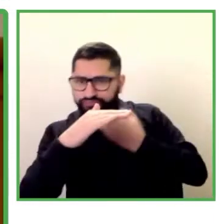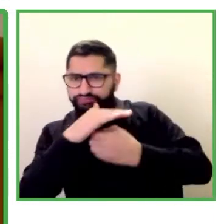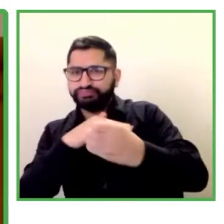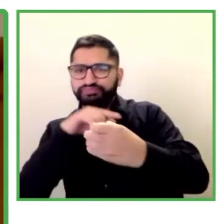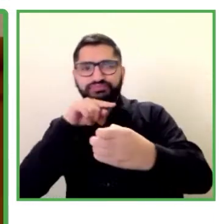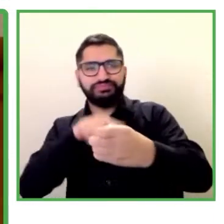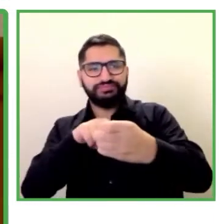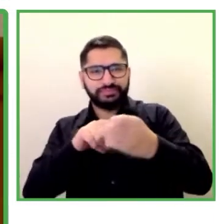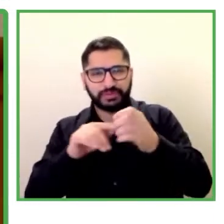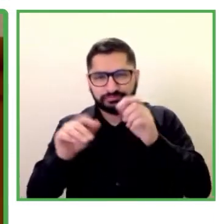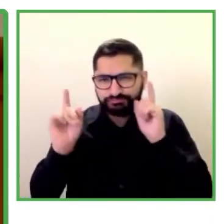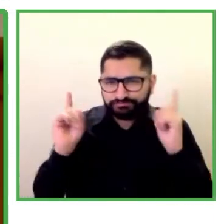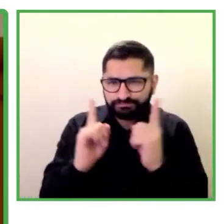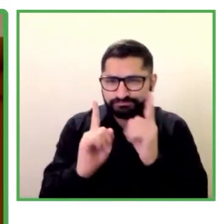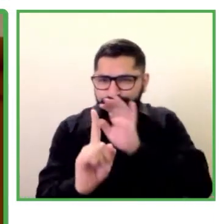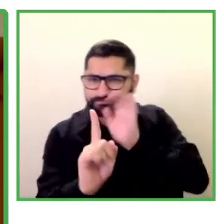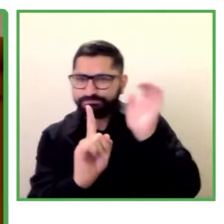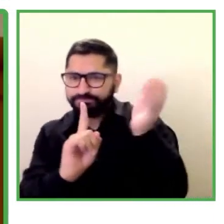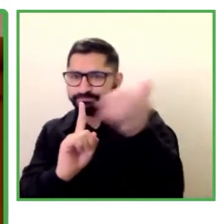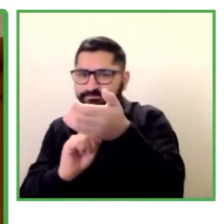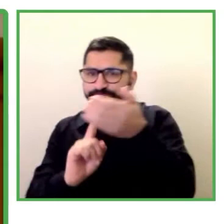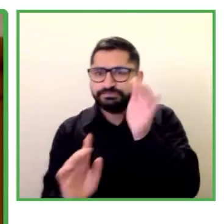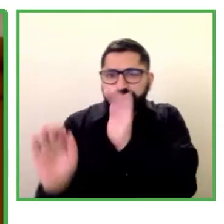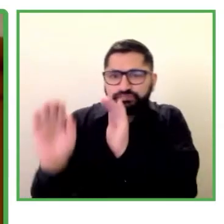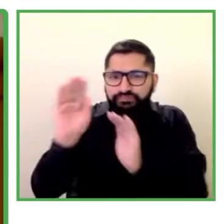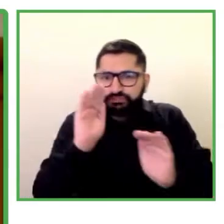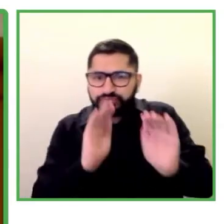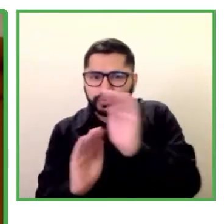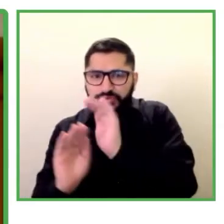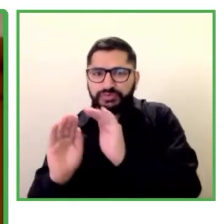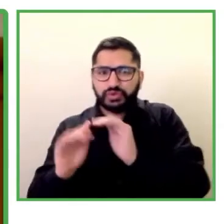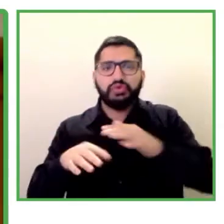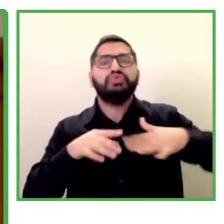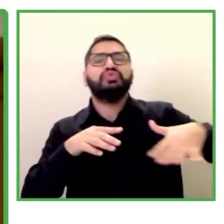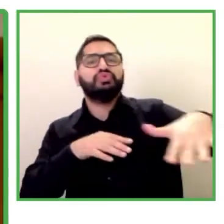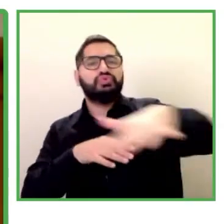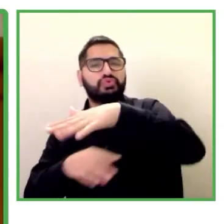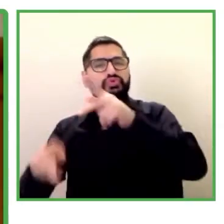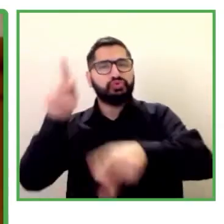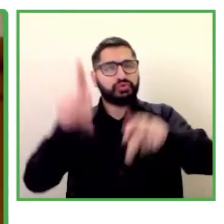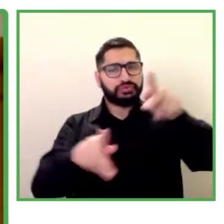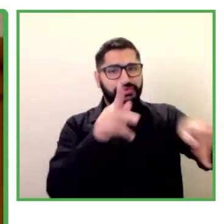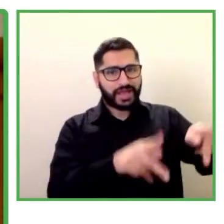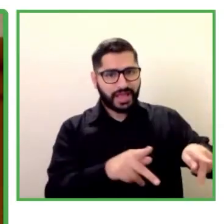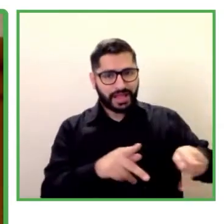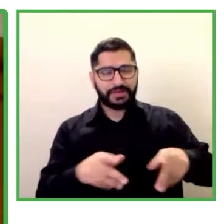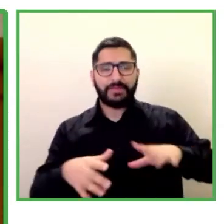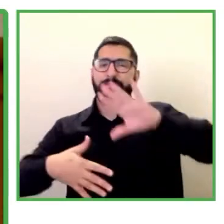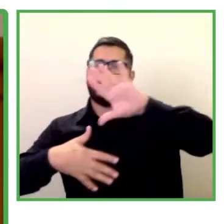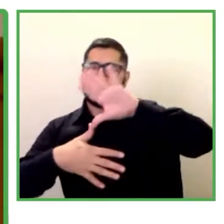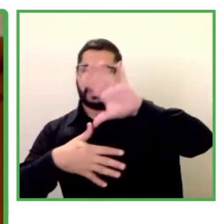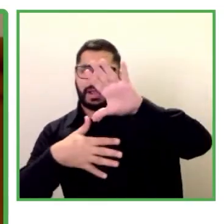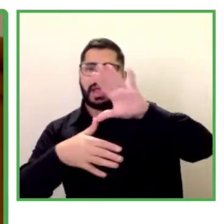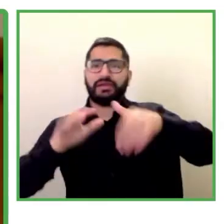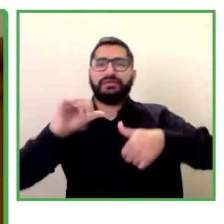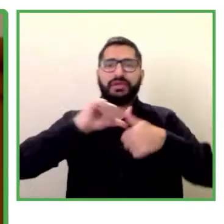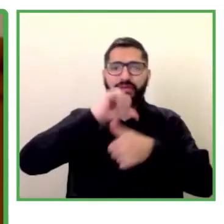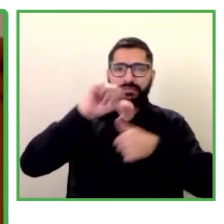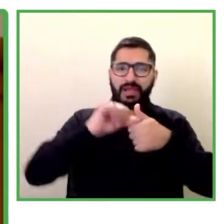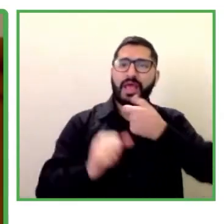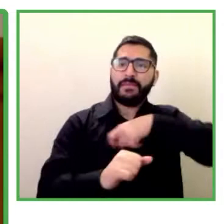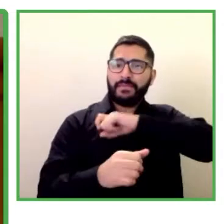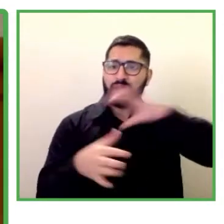en la actualidad en los países iberoamericanos. Es decir, que si una persona quiere acceder a una pensión por vejez,